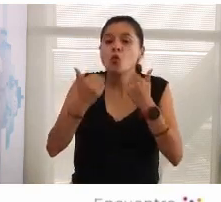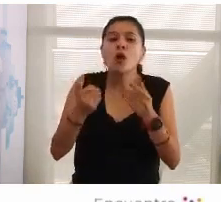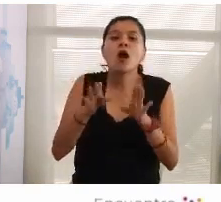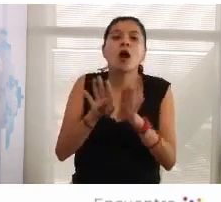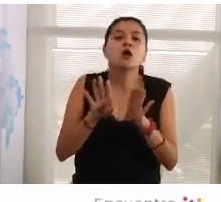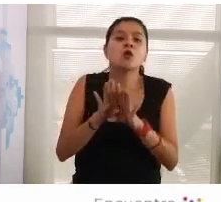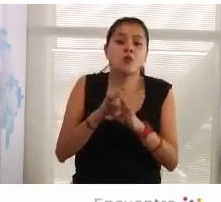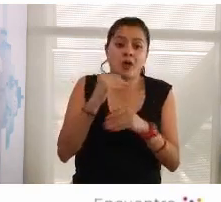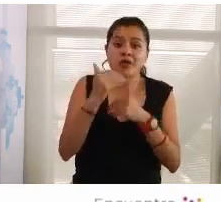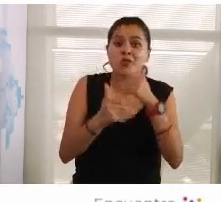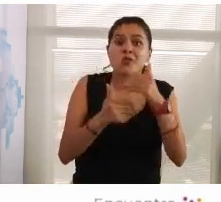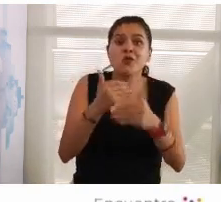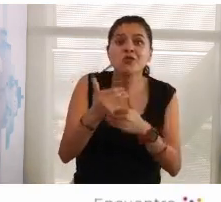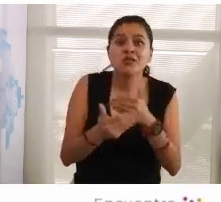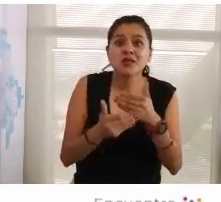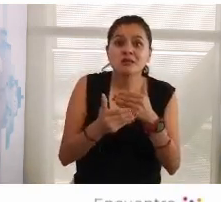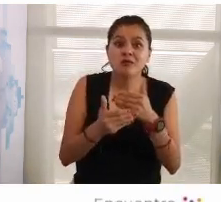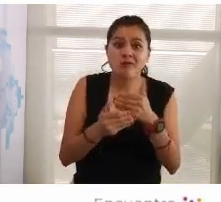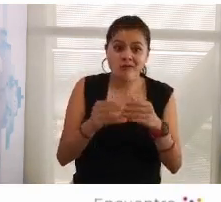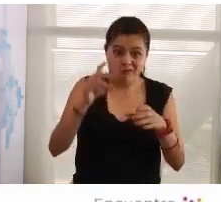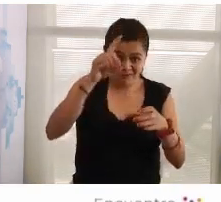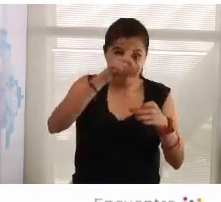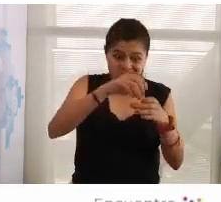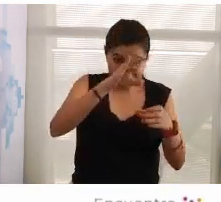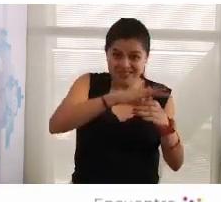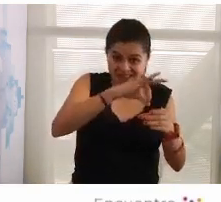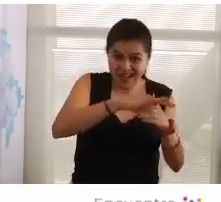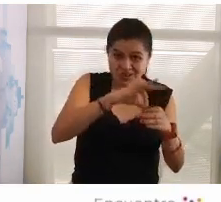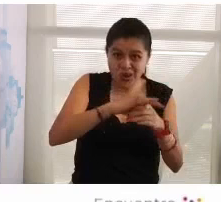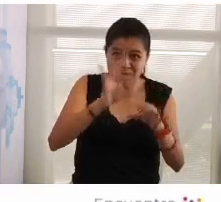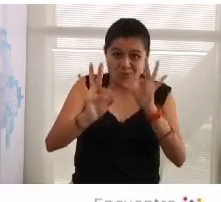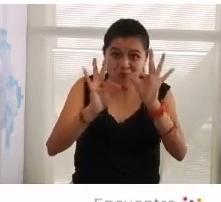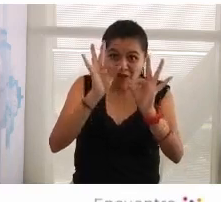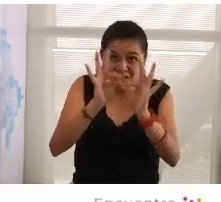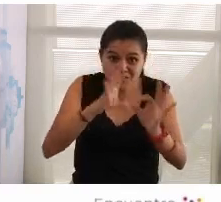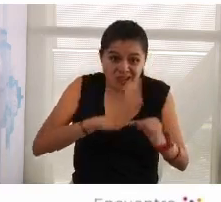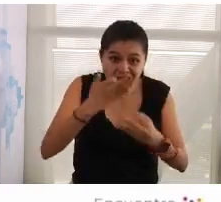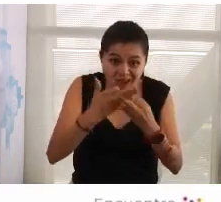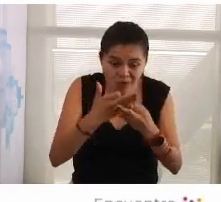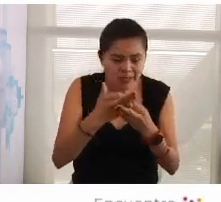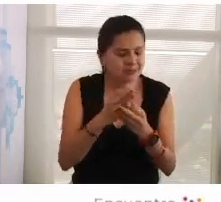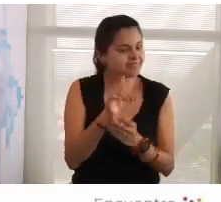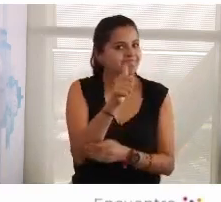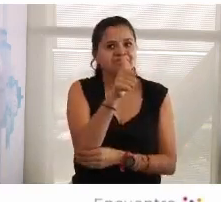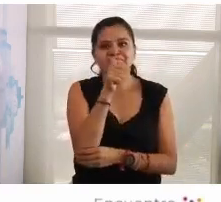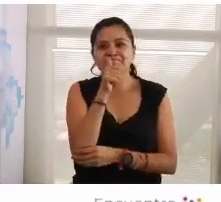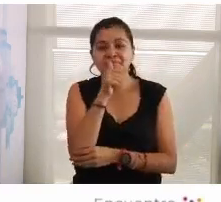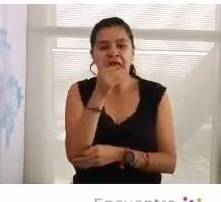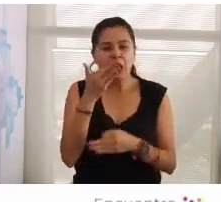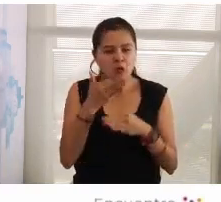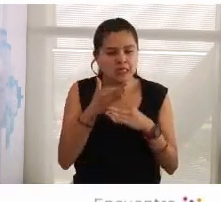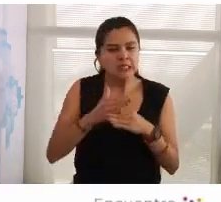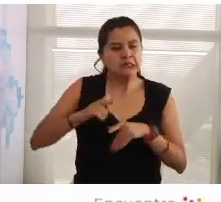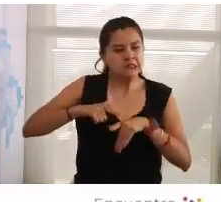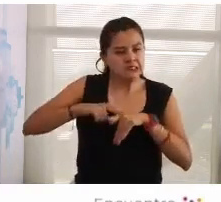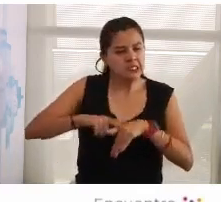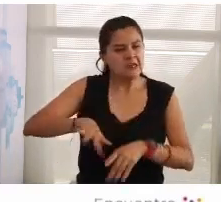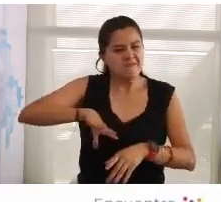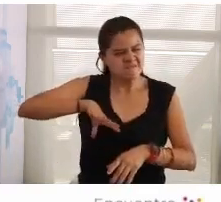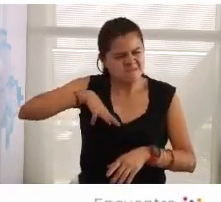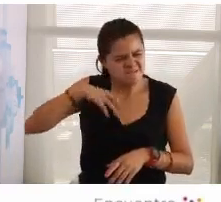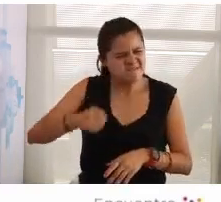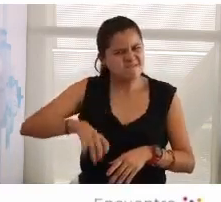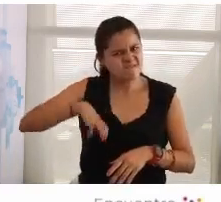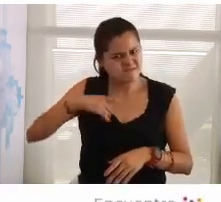unos procesos electorales perfectos y que nosotros sigamos luchando por la participación y el derecho al